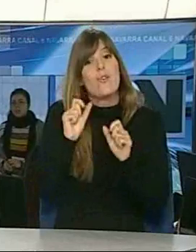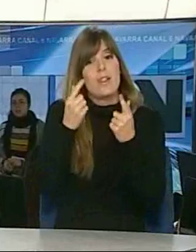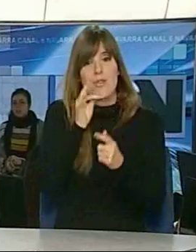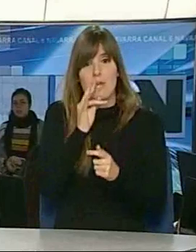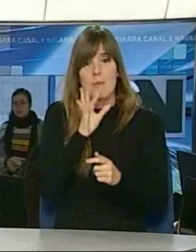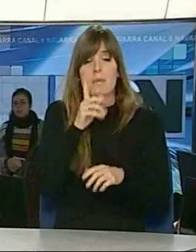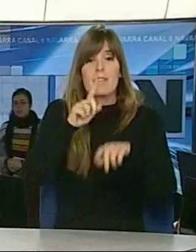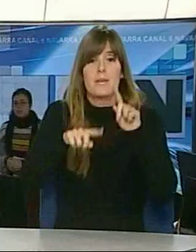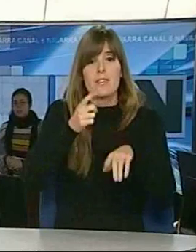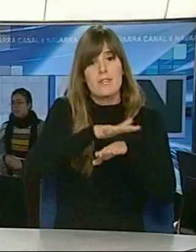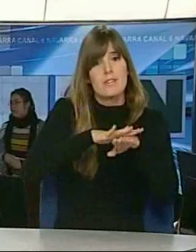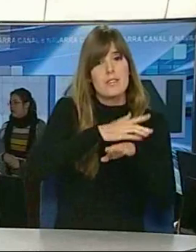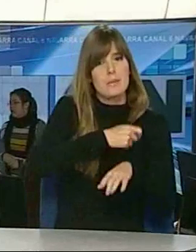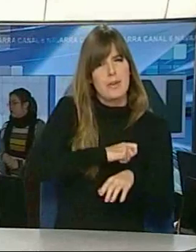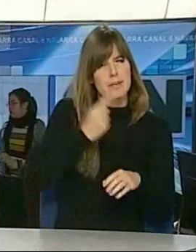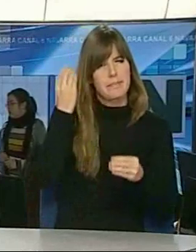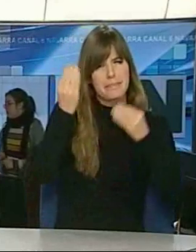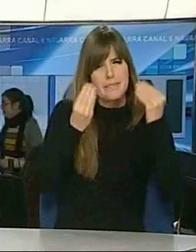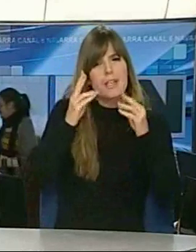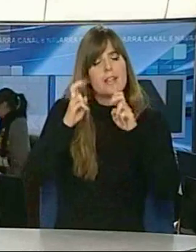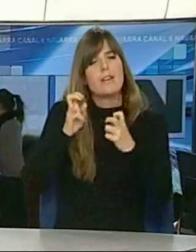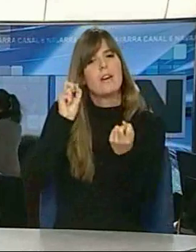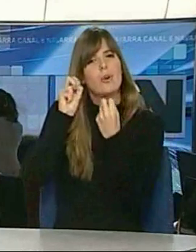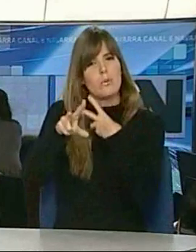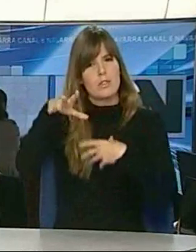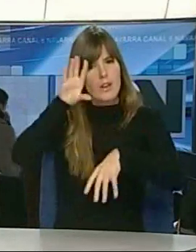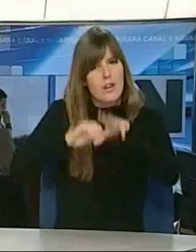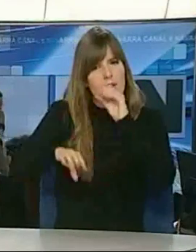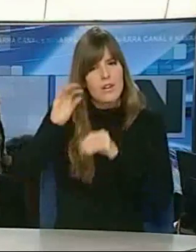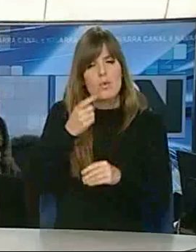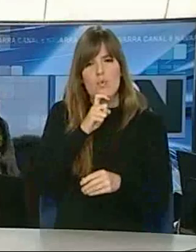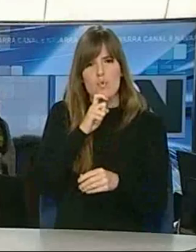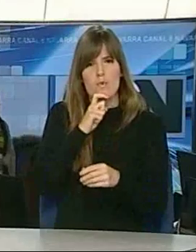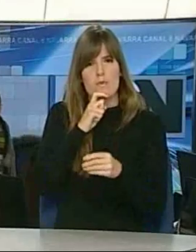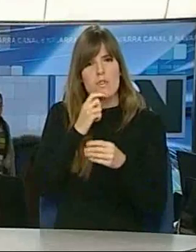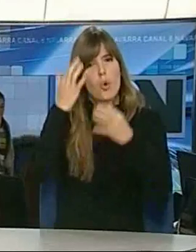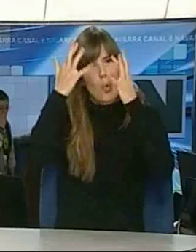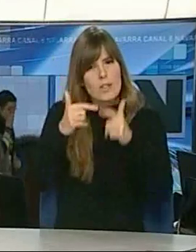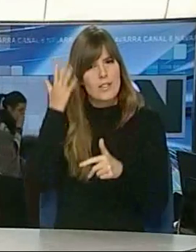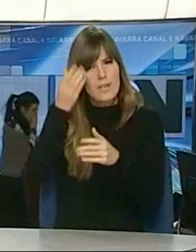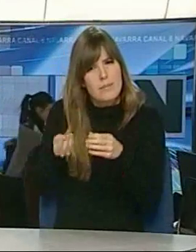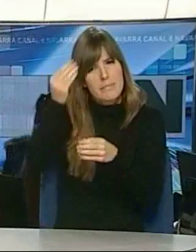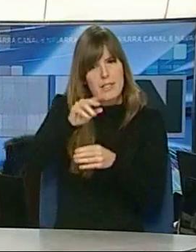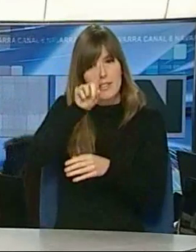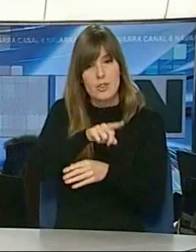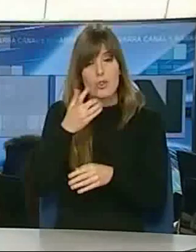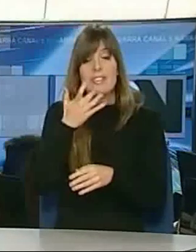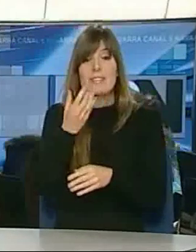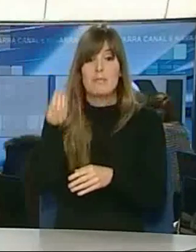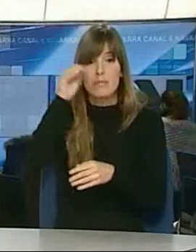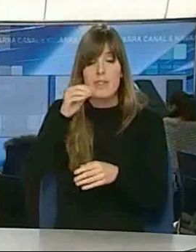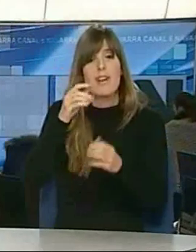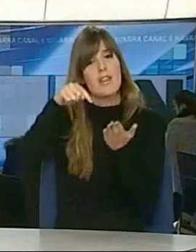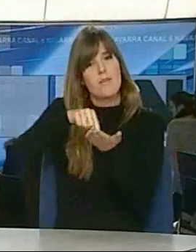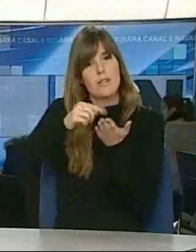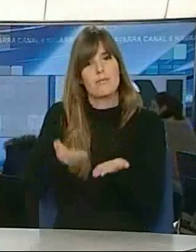la decisión que tome el Estado con respecto a la financiación mediante peaje en la sombra de la autovía del Pirineo, que elevaría el déficit en 100